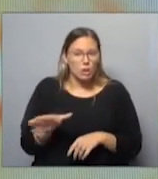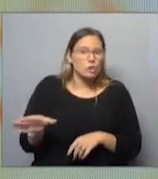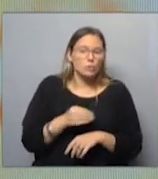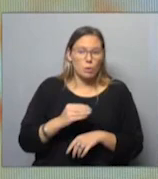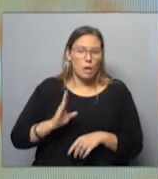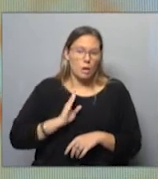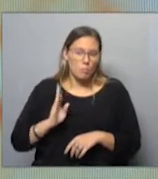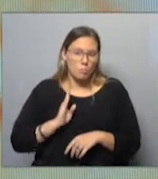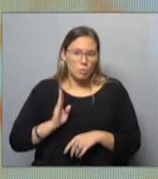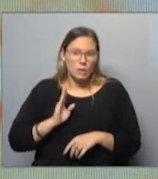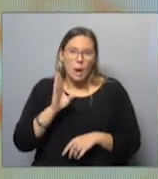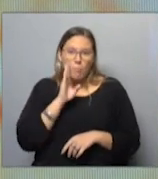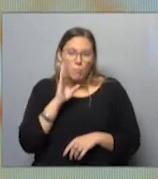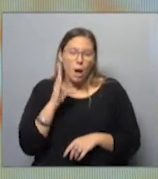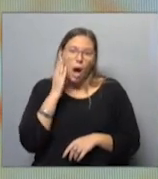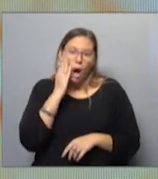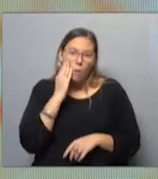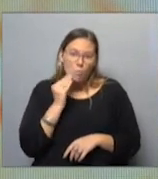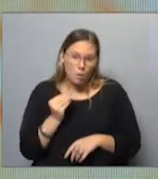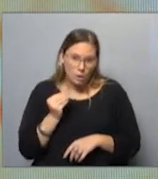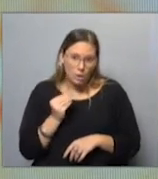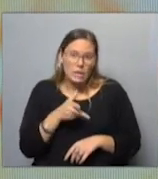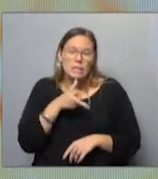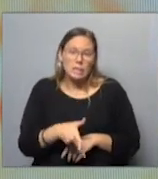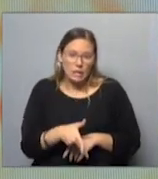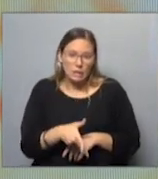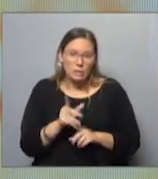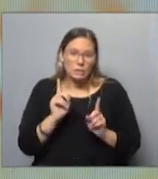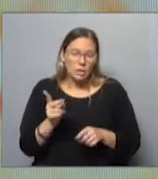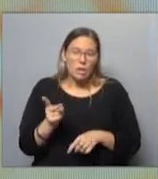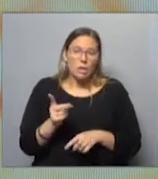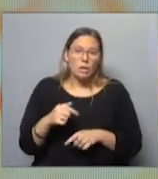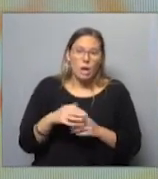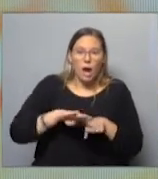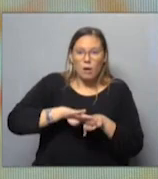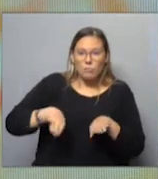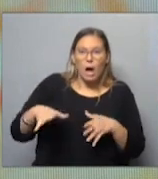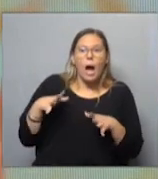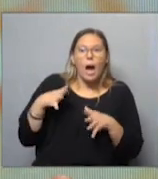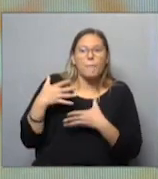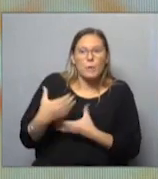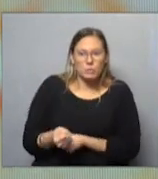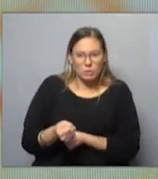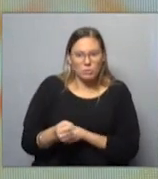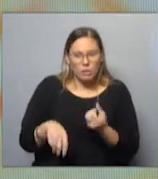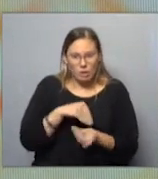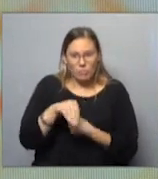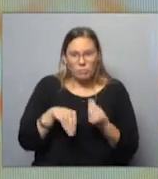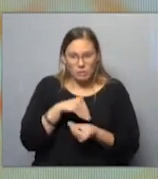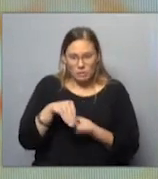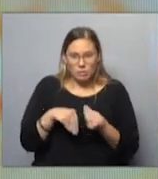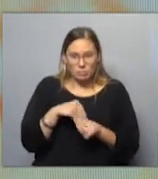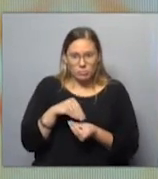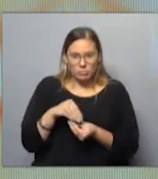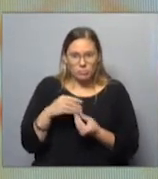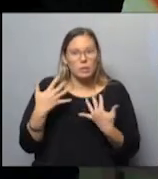mujeres, mamás, abuelas, hijas o hijos también, que se quedaron afuera conteniendo las familias, ¿no? Que